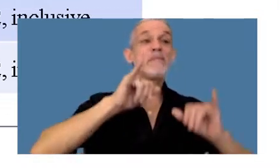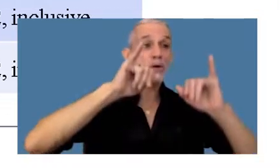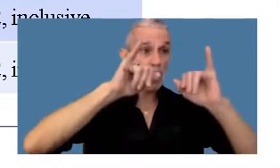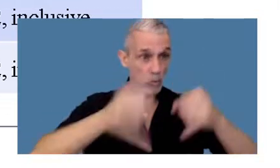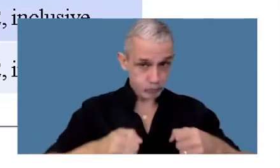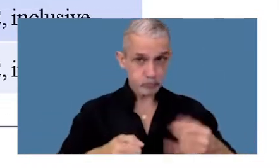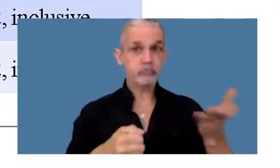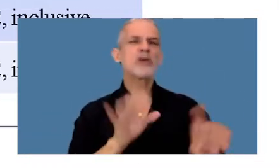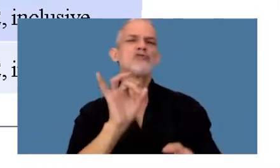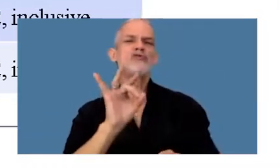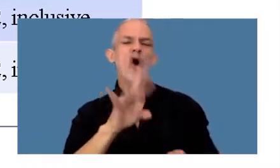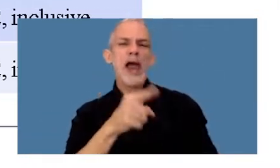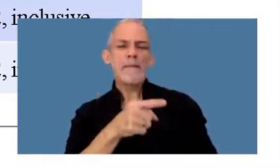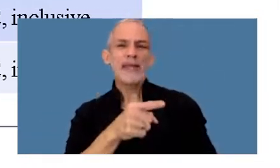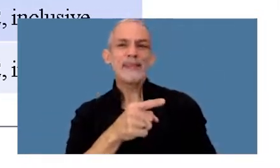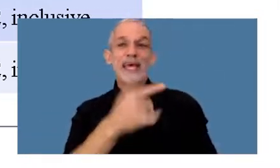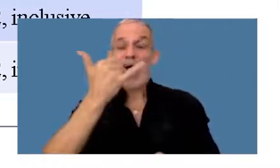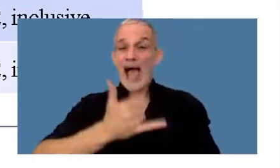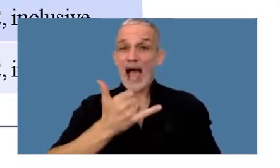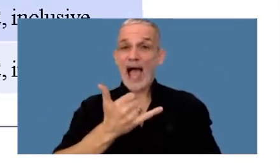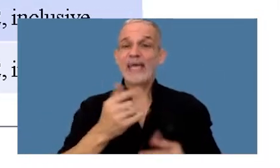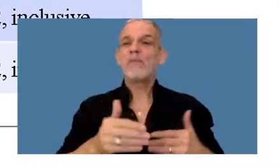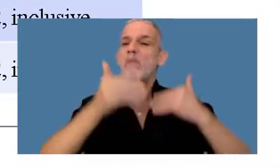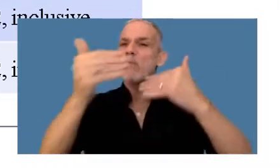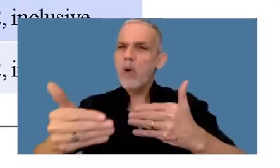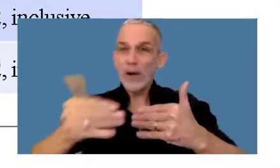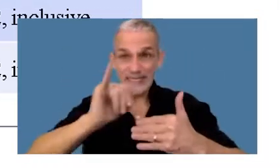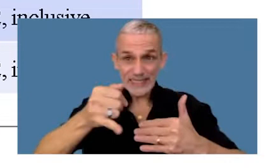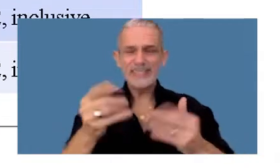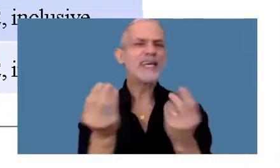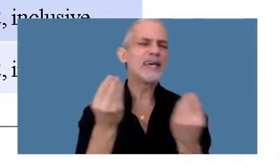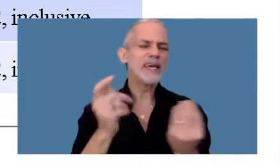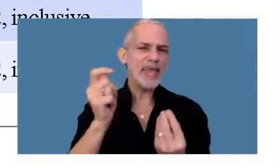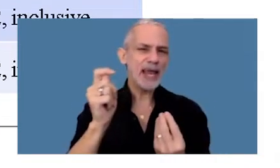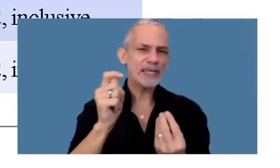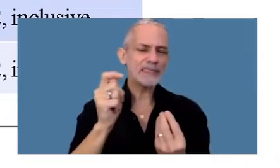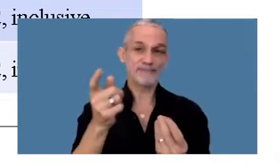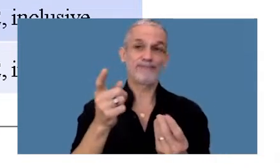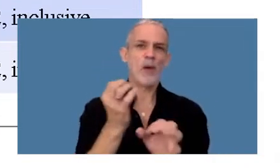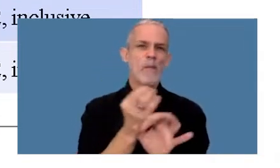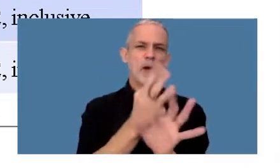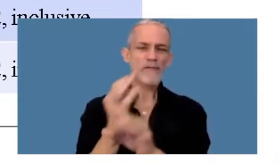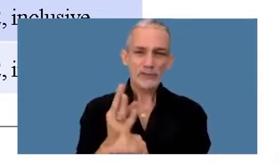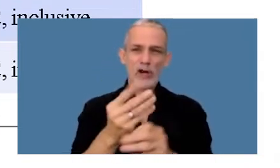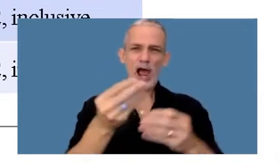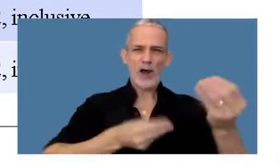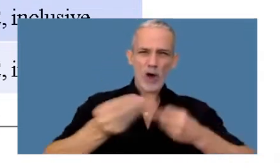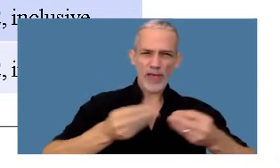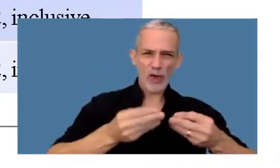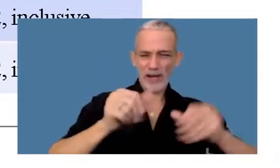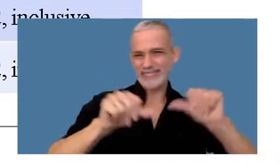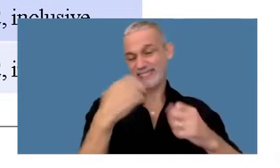que solamente tuvieran prórroga aquellos profesionales de ciencias